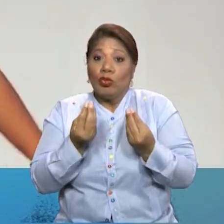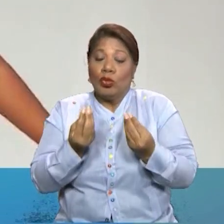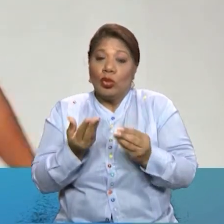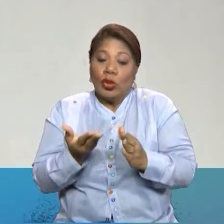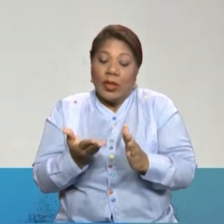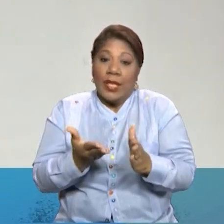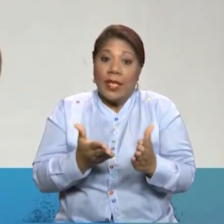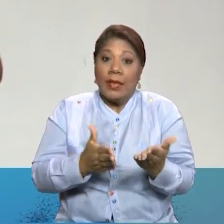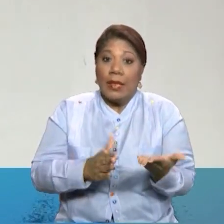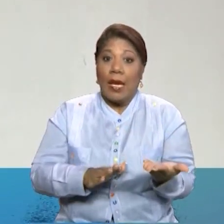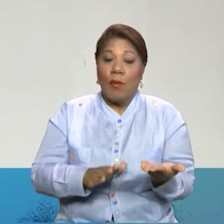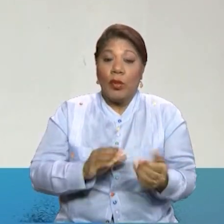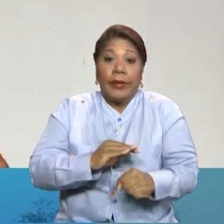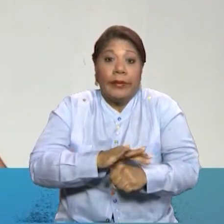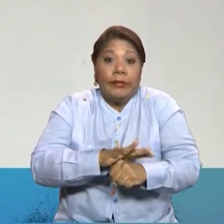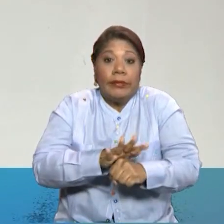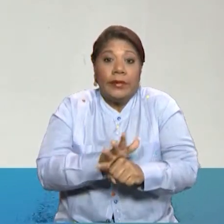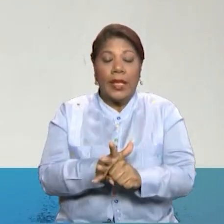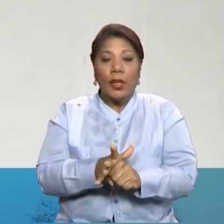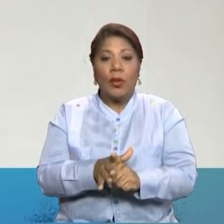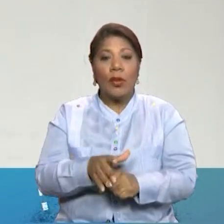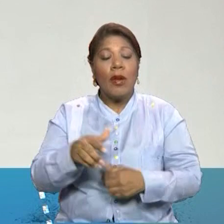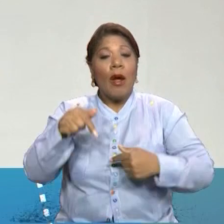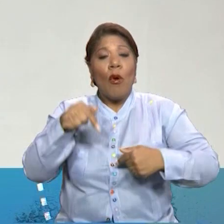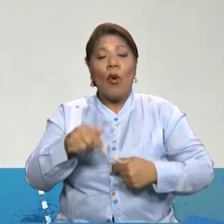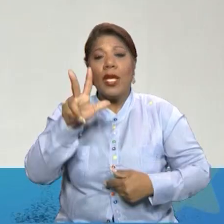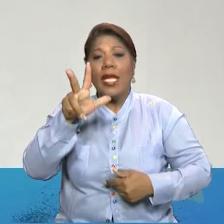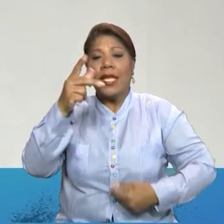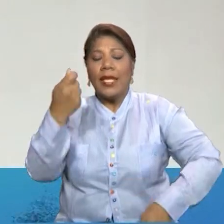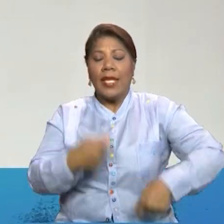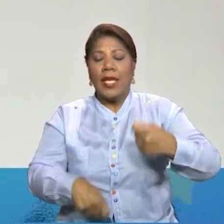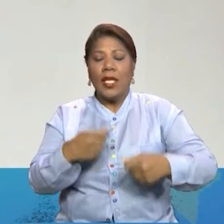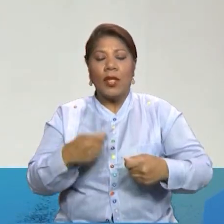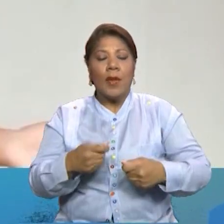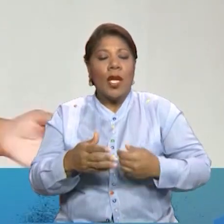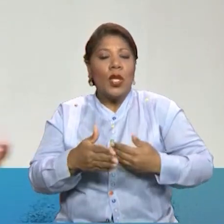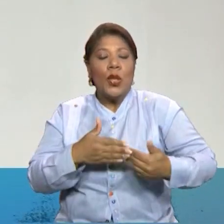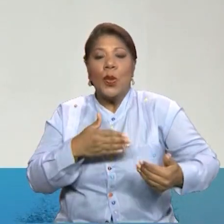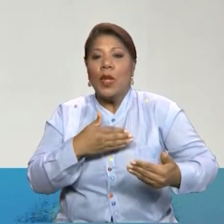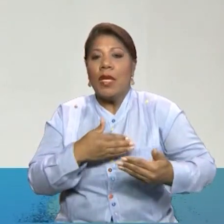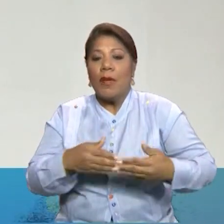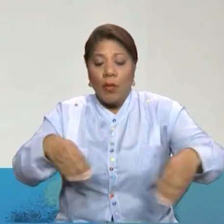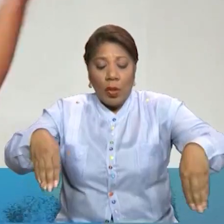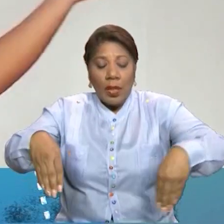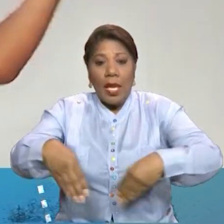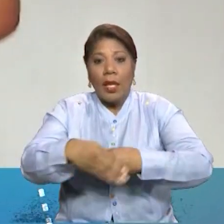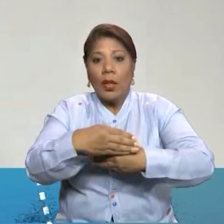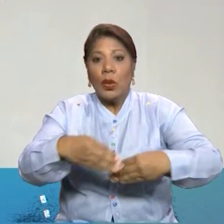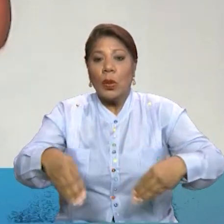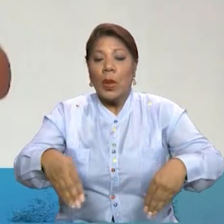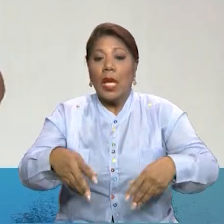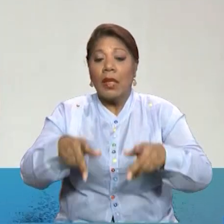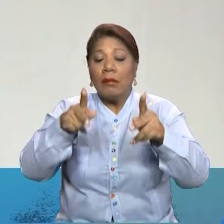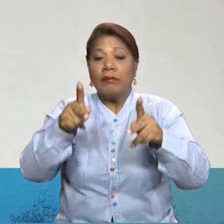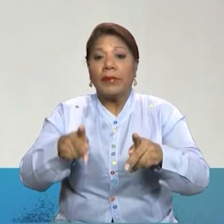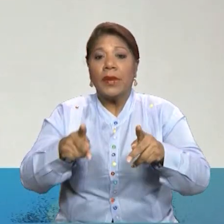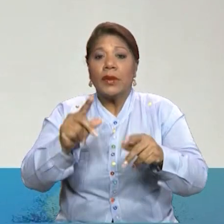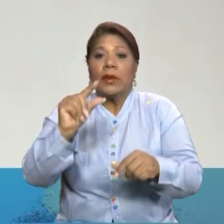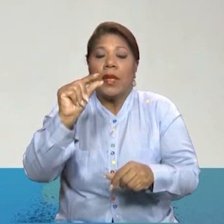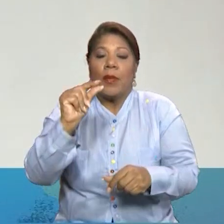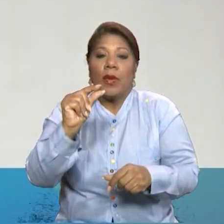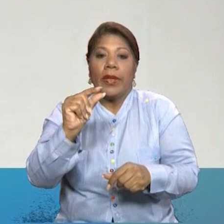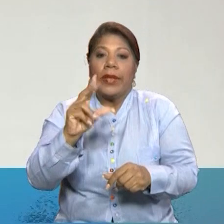partiendo. Hoy 3 de noviembre no es normal verte así tan silente. Tus calles con poca gente no es lo